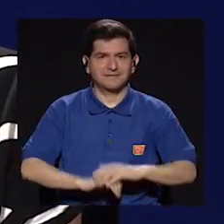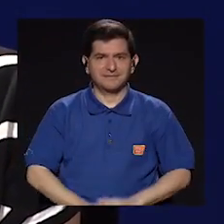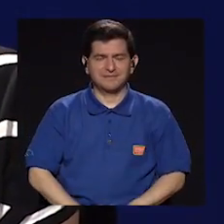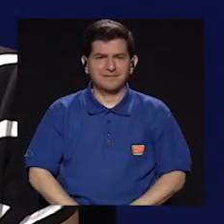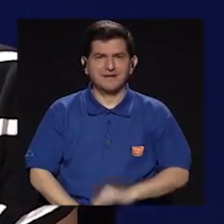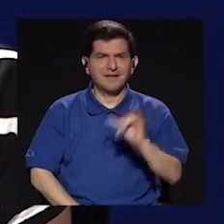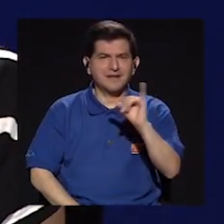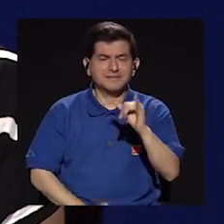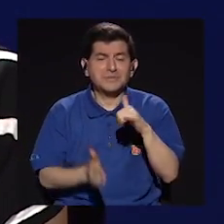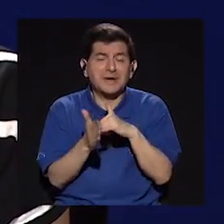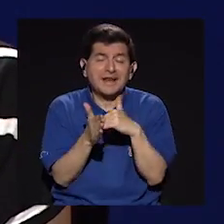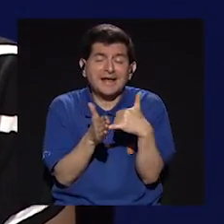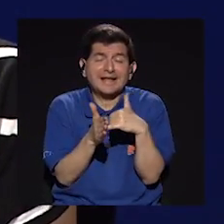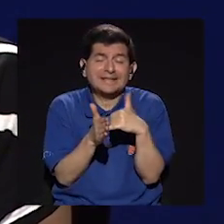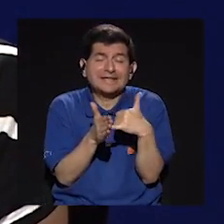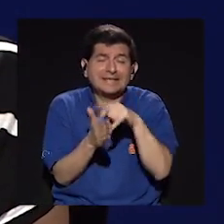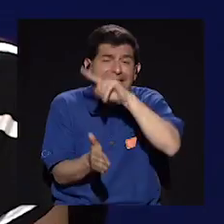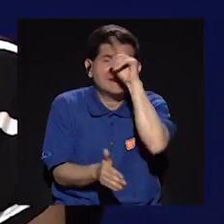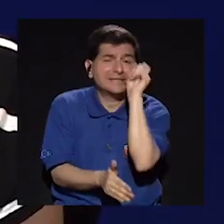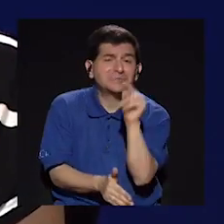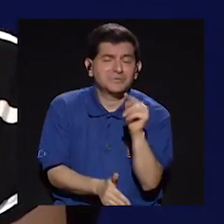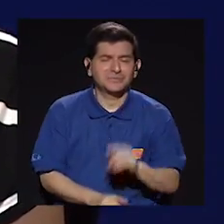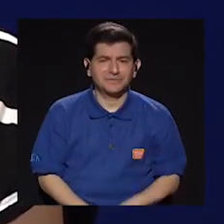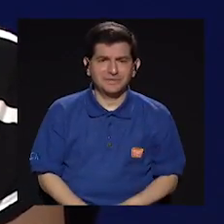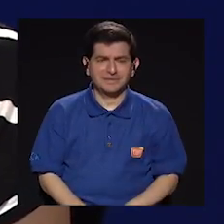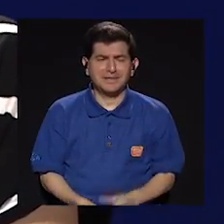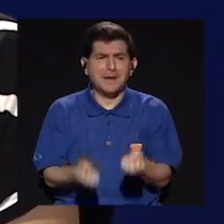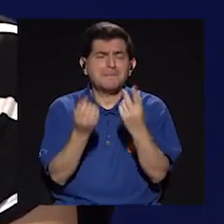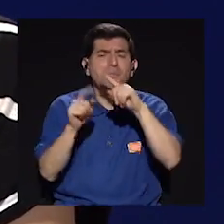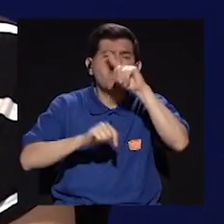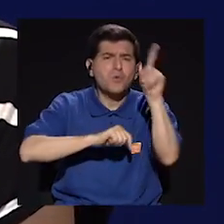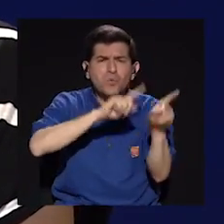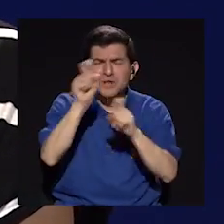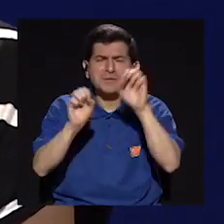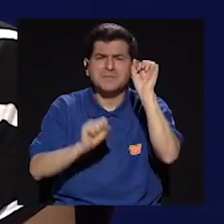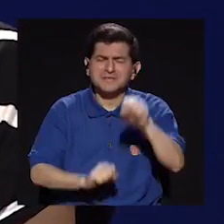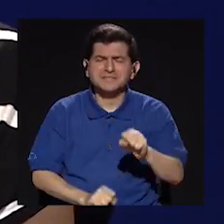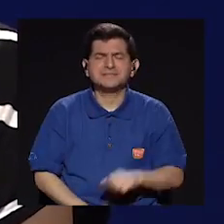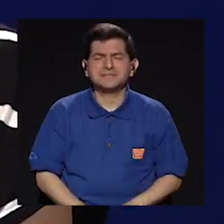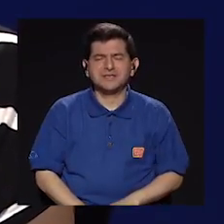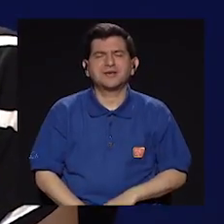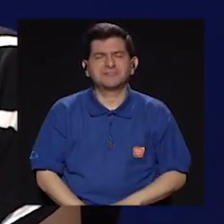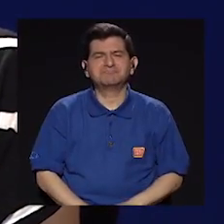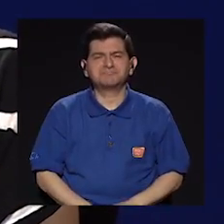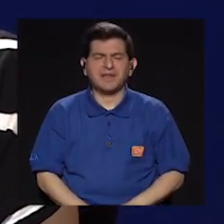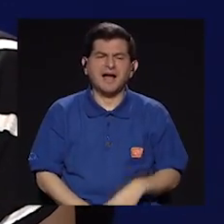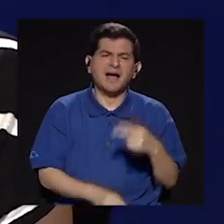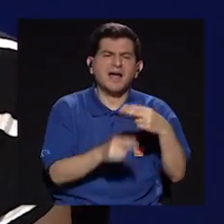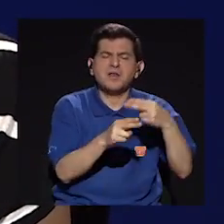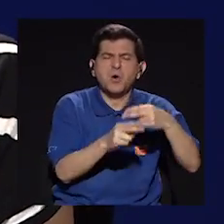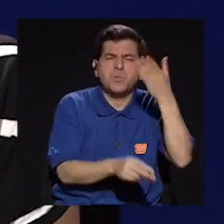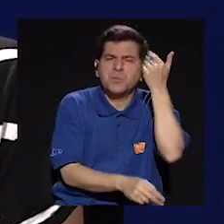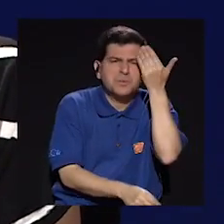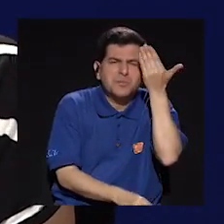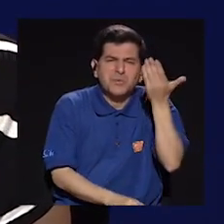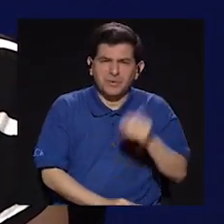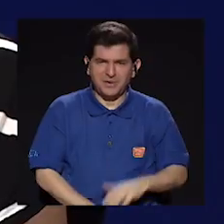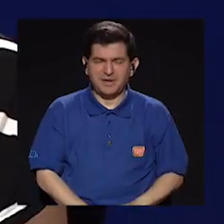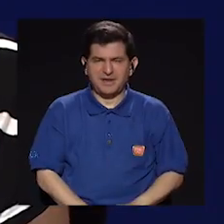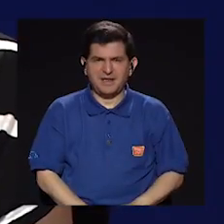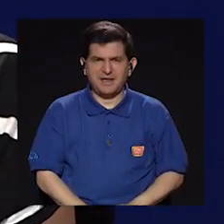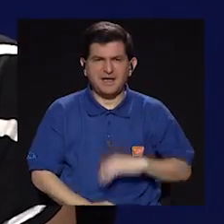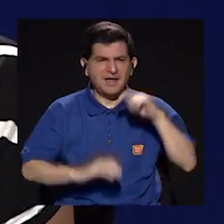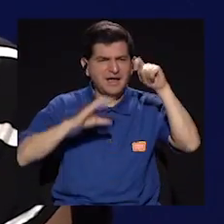Porque es como, son delicadas. Entonces, muchísimas preguntas, sí, van como alrededor, obviamente, de por qué el nombre